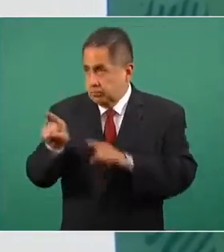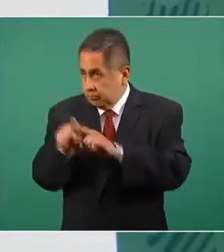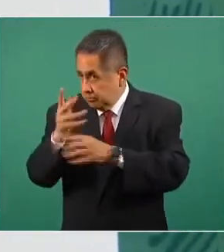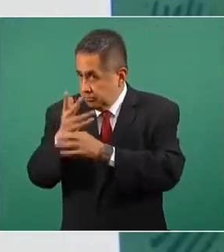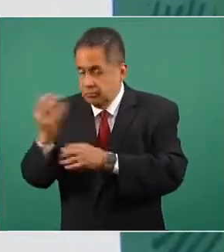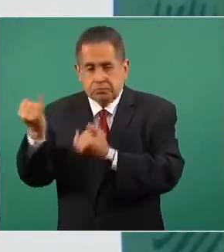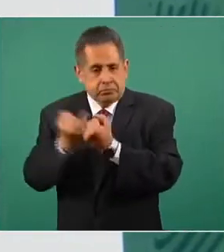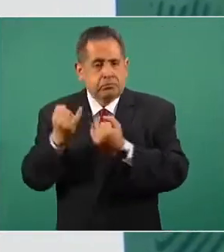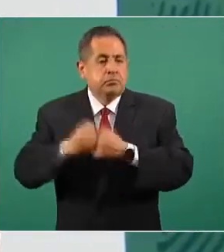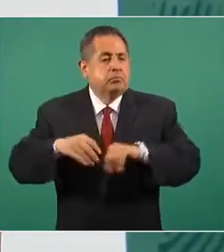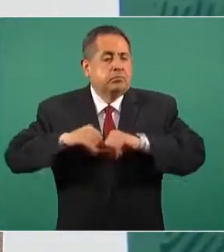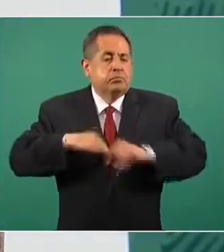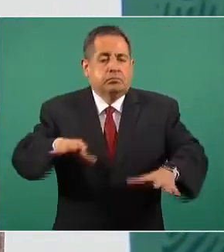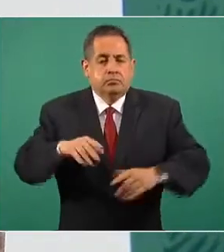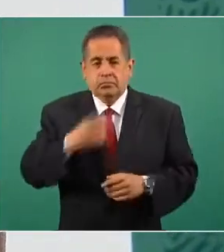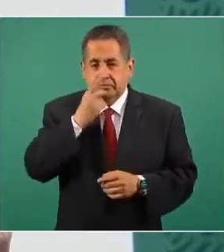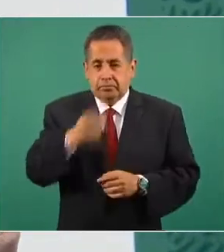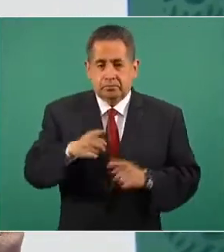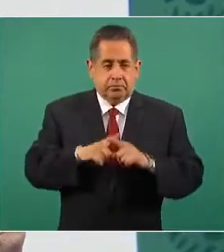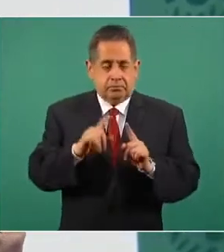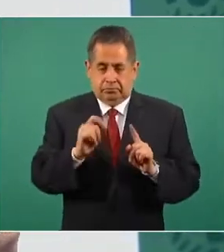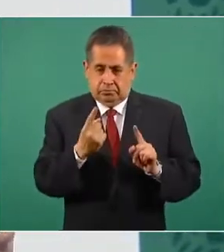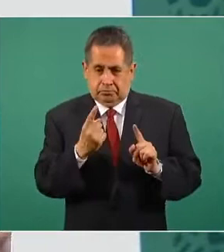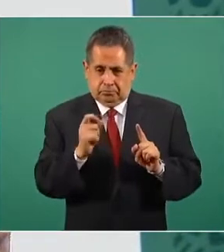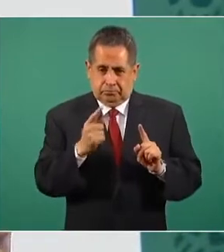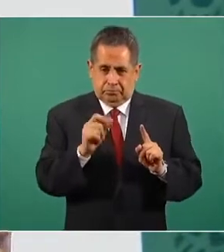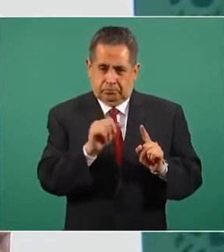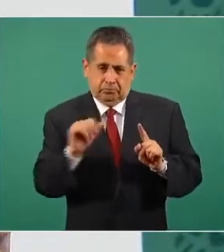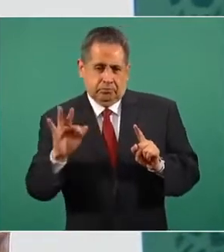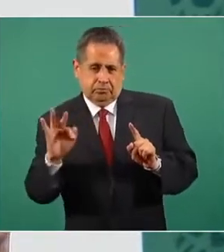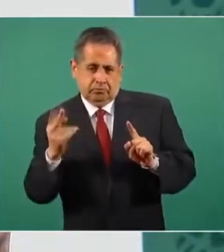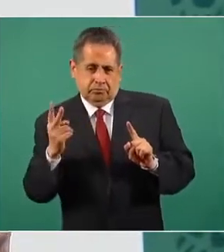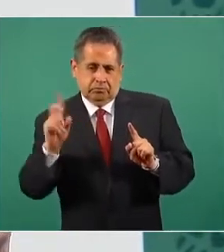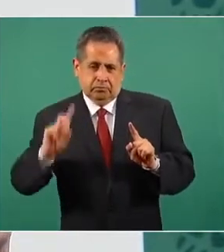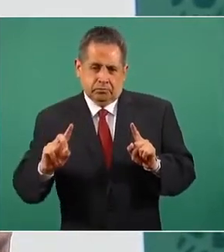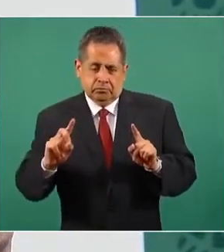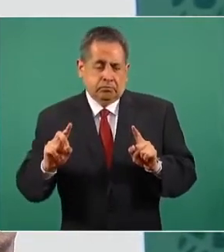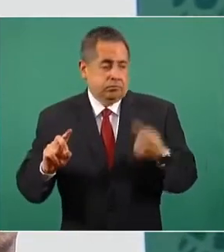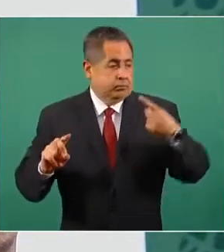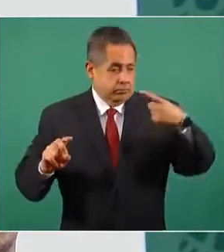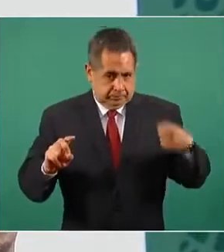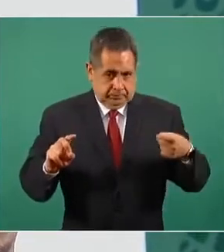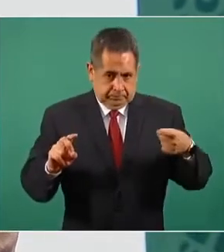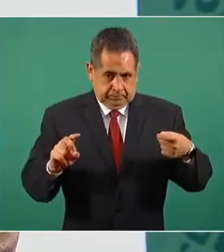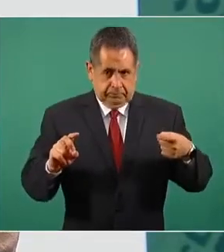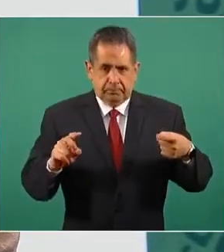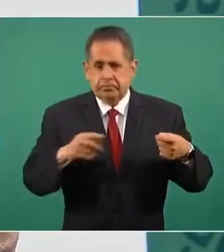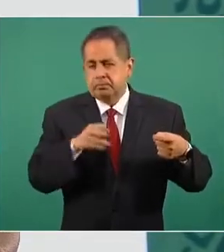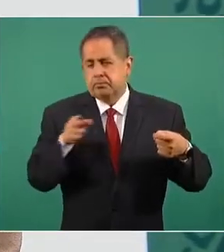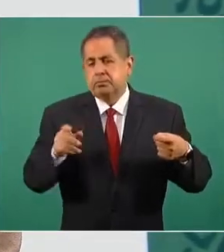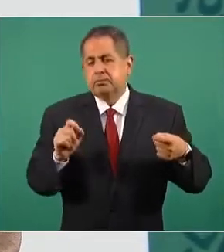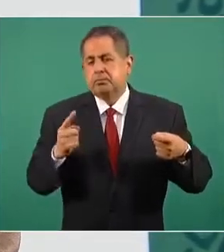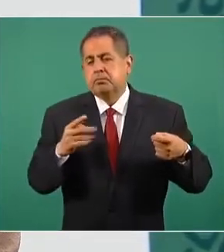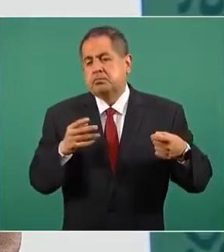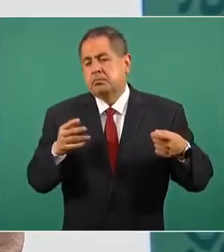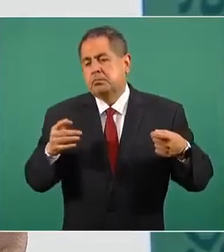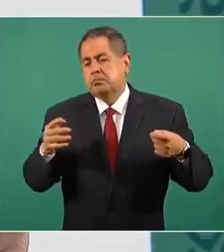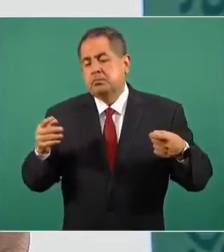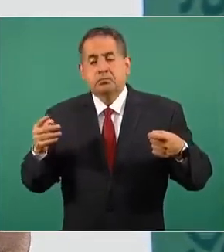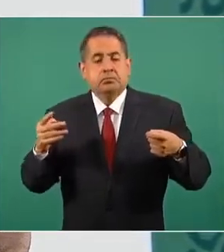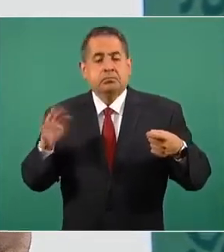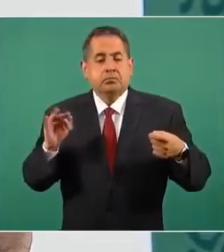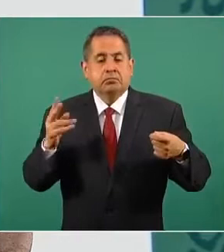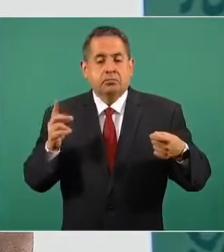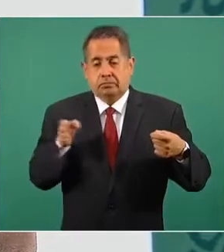Salud, se establece ese intervalo que puede ser de 21 a 41 días. En ese sentido, la programación de las